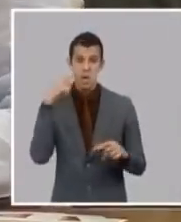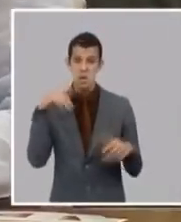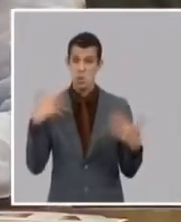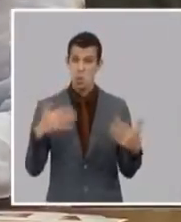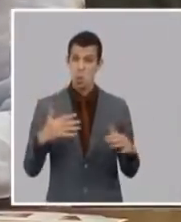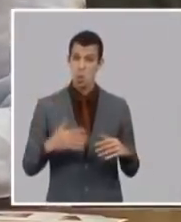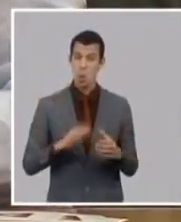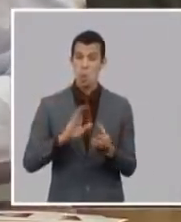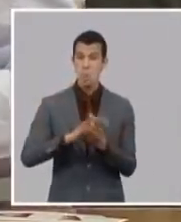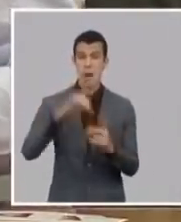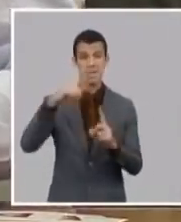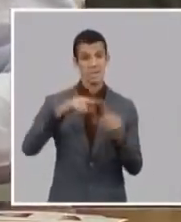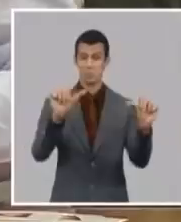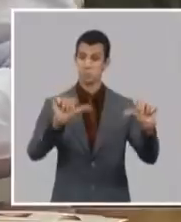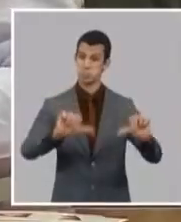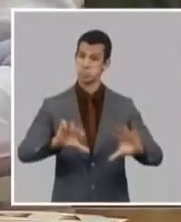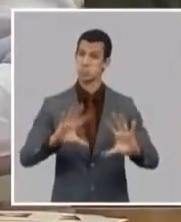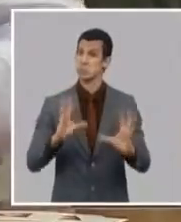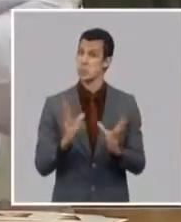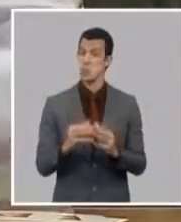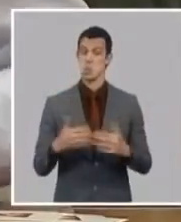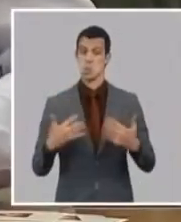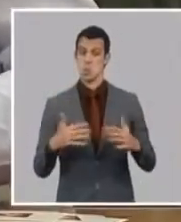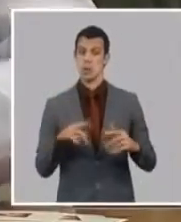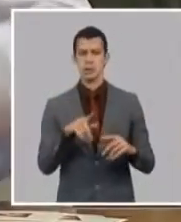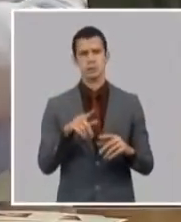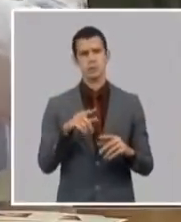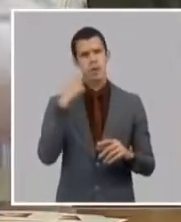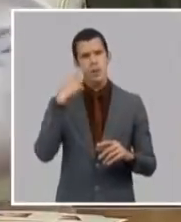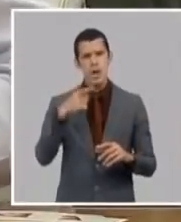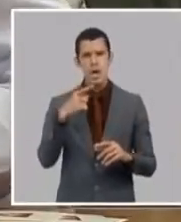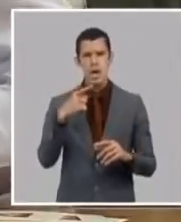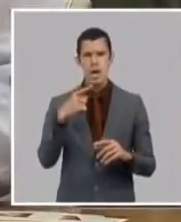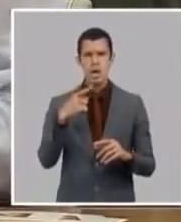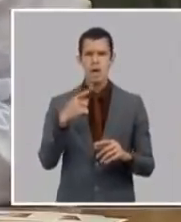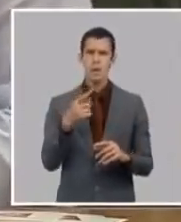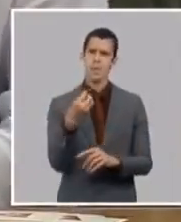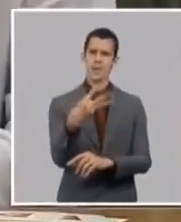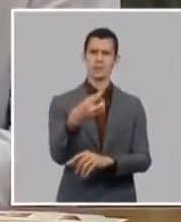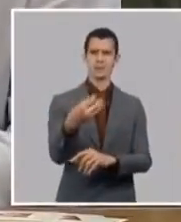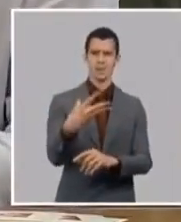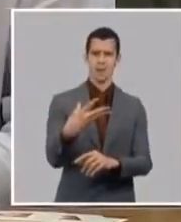han planteado demuestra la perversidad demuestra la maldad